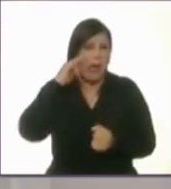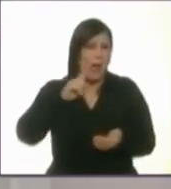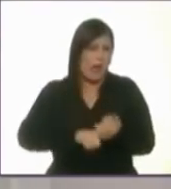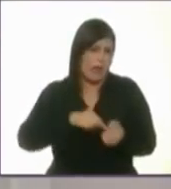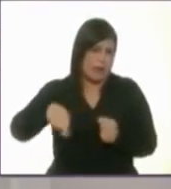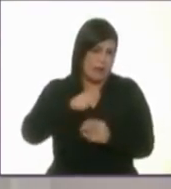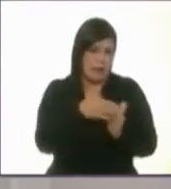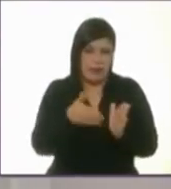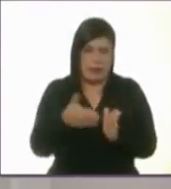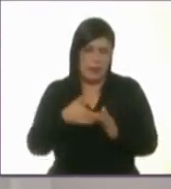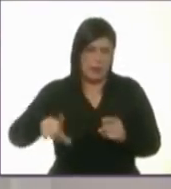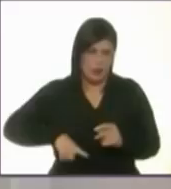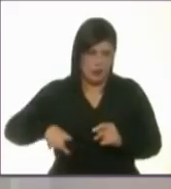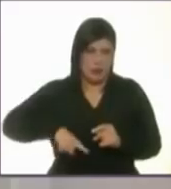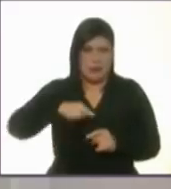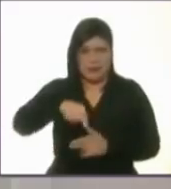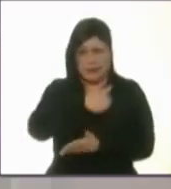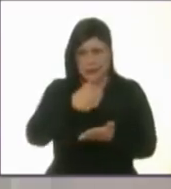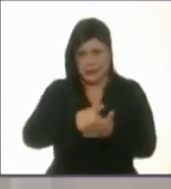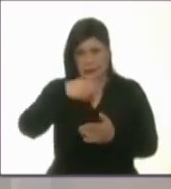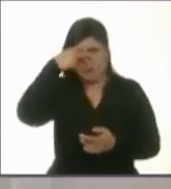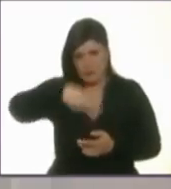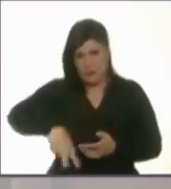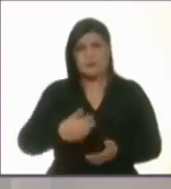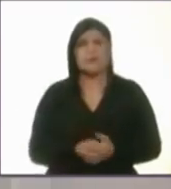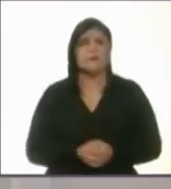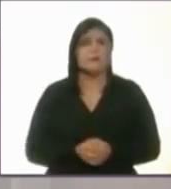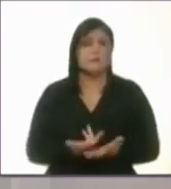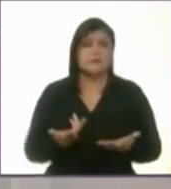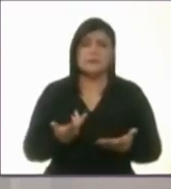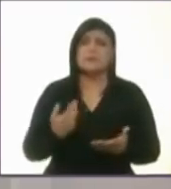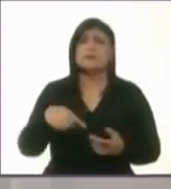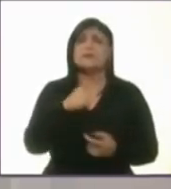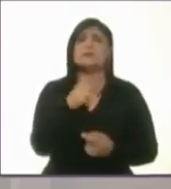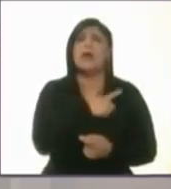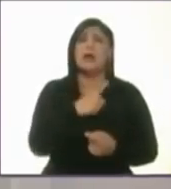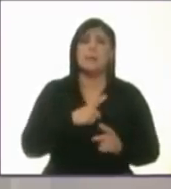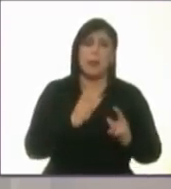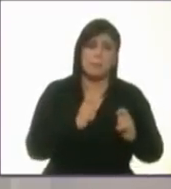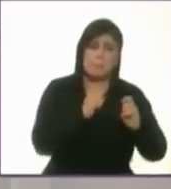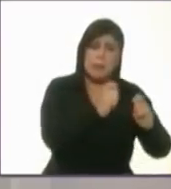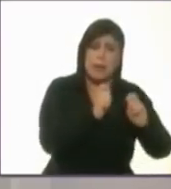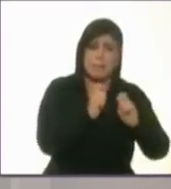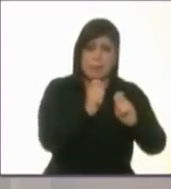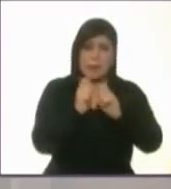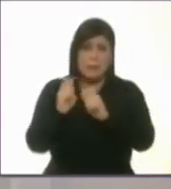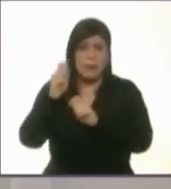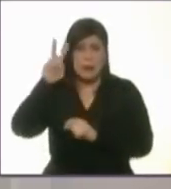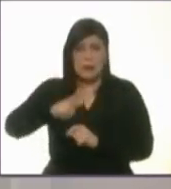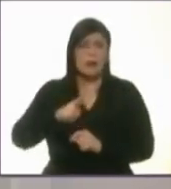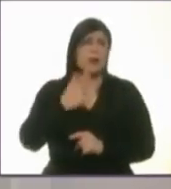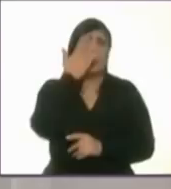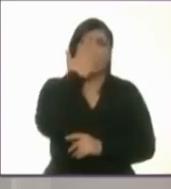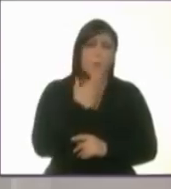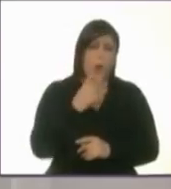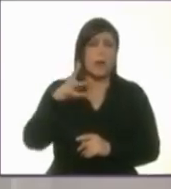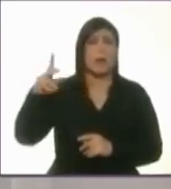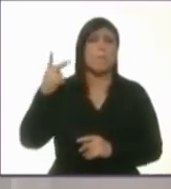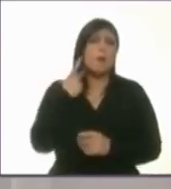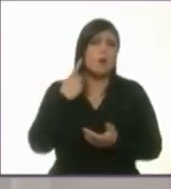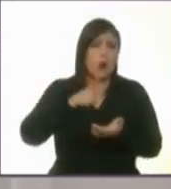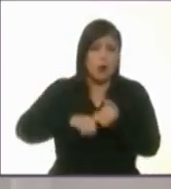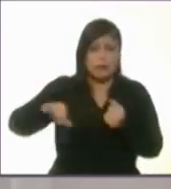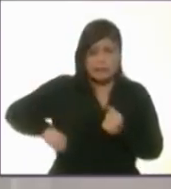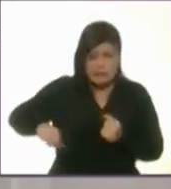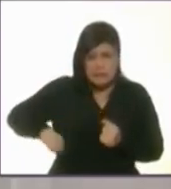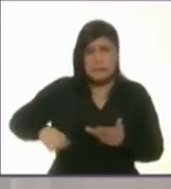administración pública de la capital del país. Se deben hacer designaciones que no tengan intereses políticos, que busquen